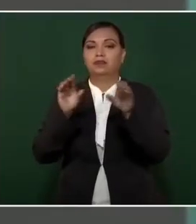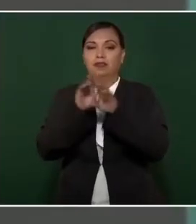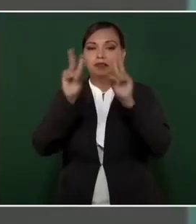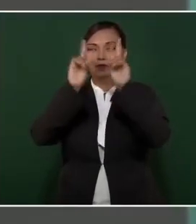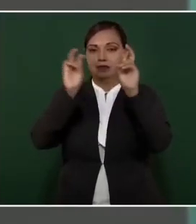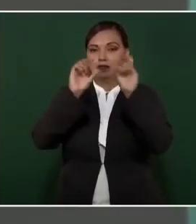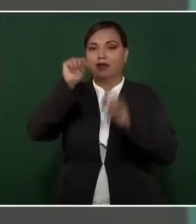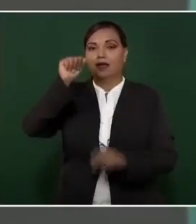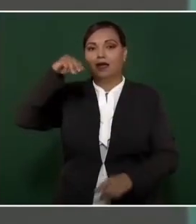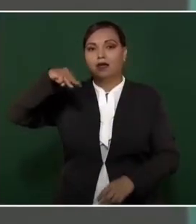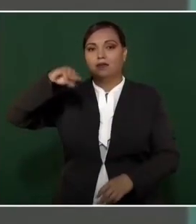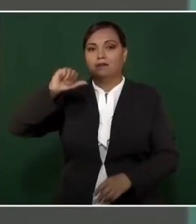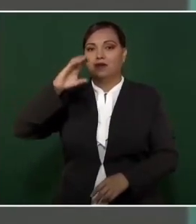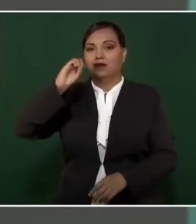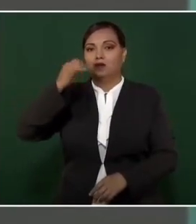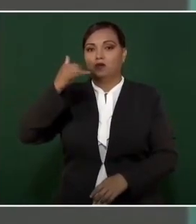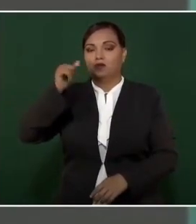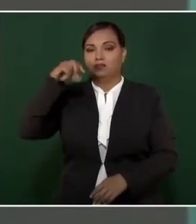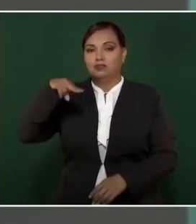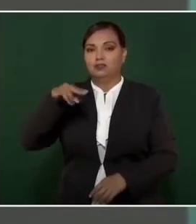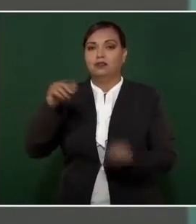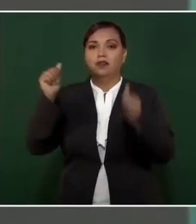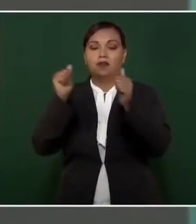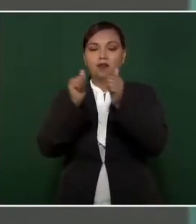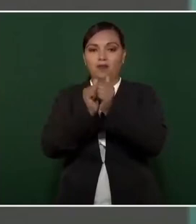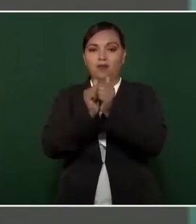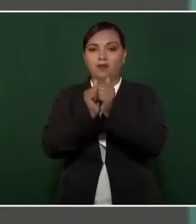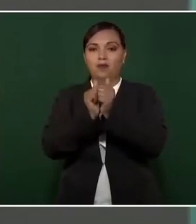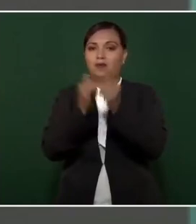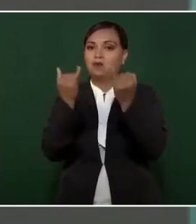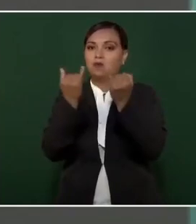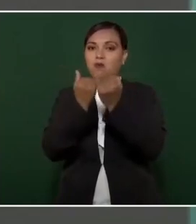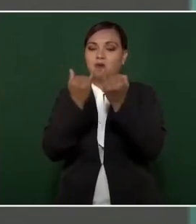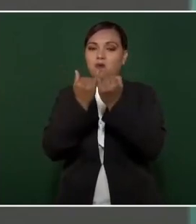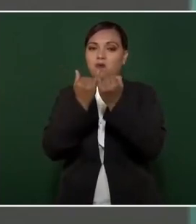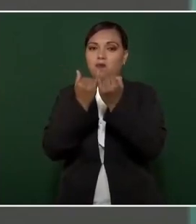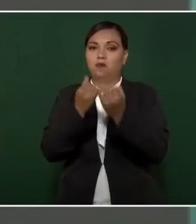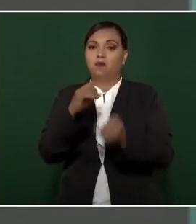con la delincuencia.